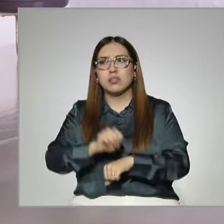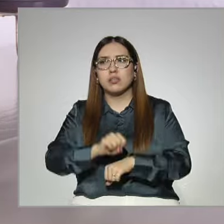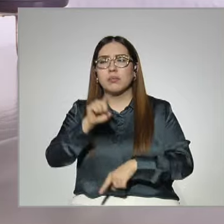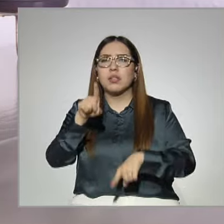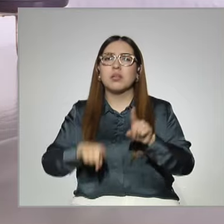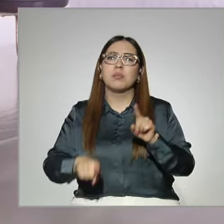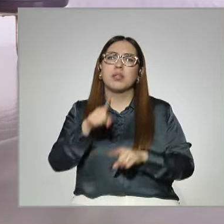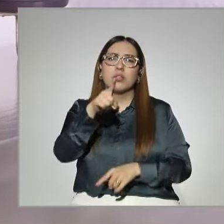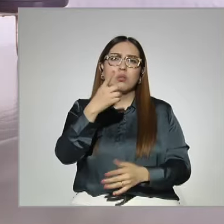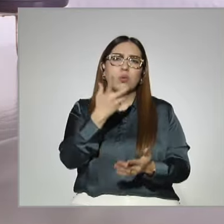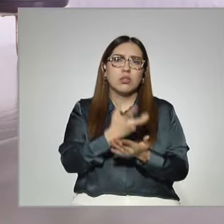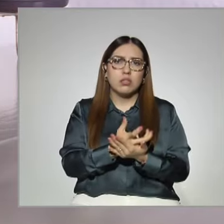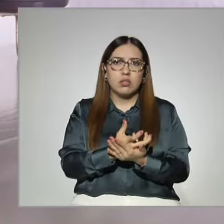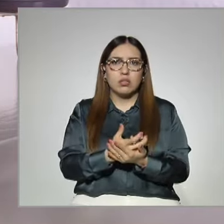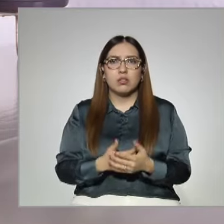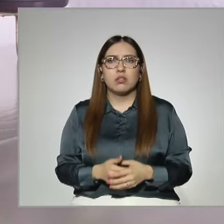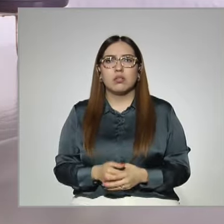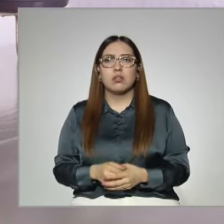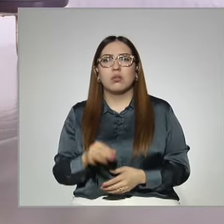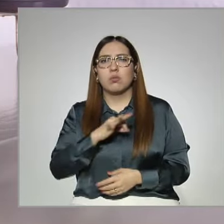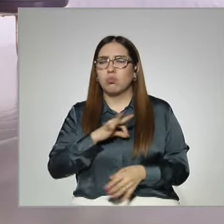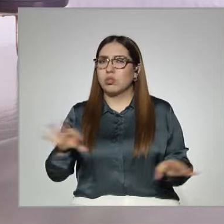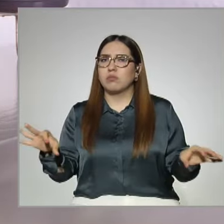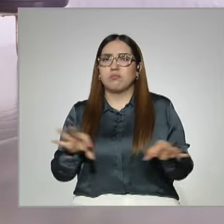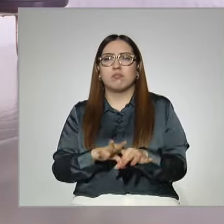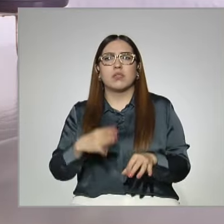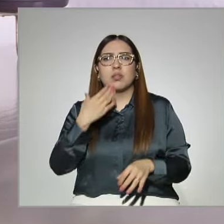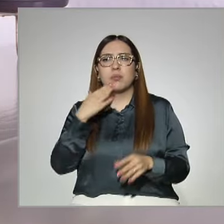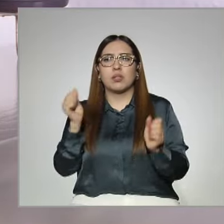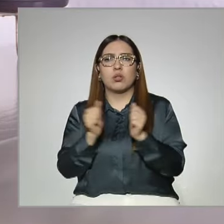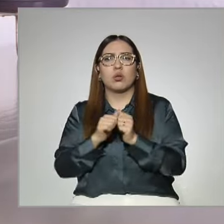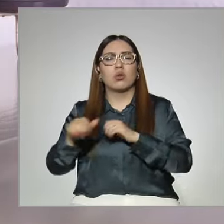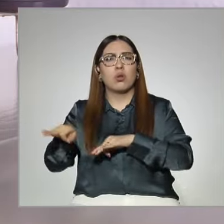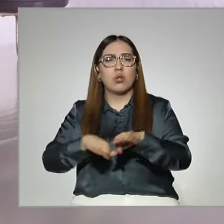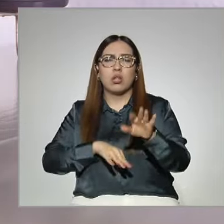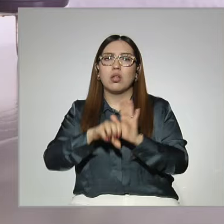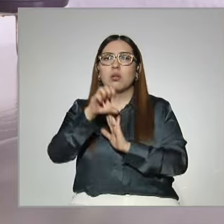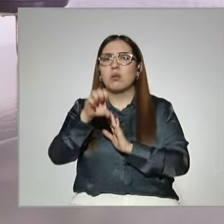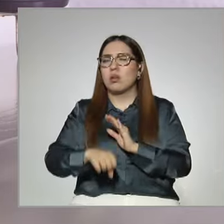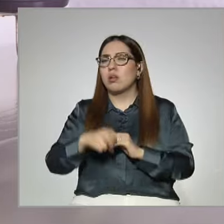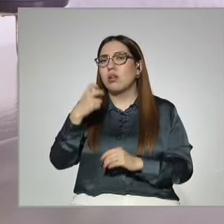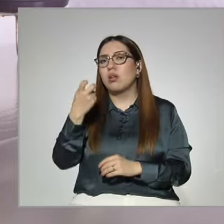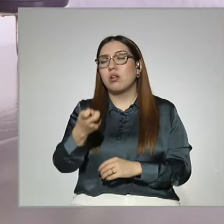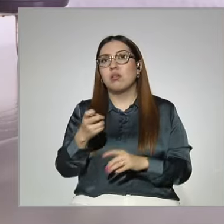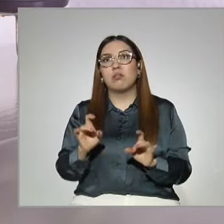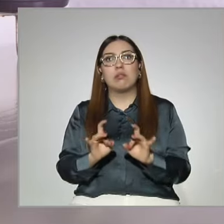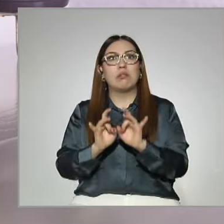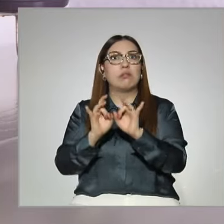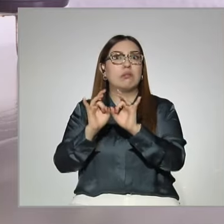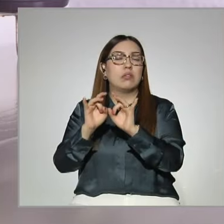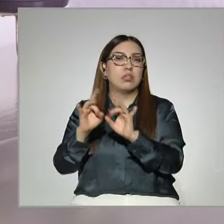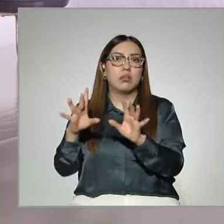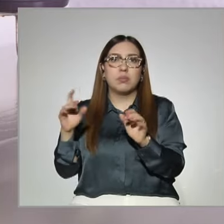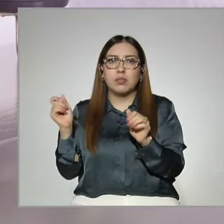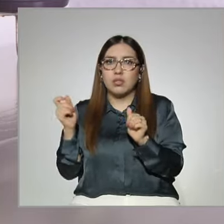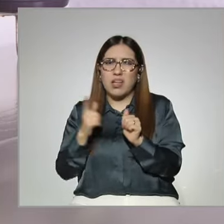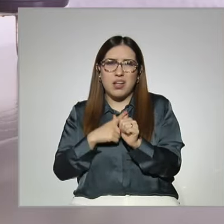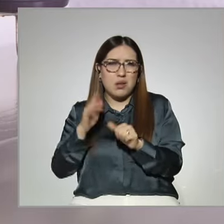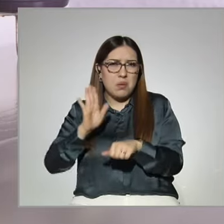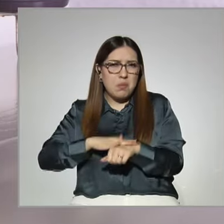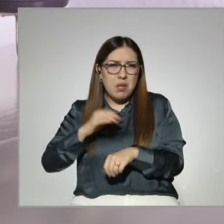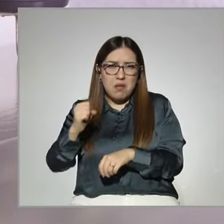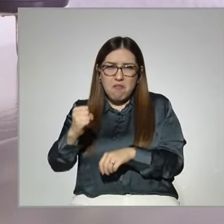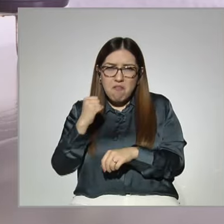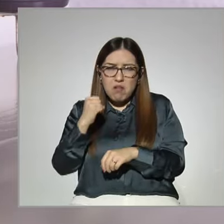descansos. Puedes alinearlo bastante bien con el trabajo. Digo, por ejemplo, salvo que se te presente una situación, pues, ya externa,